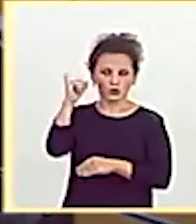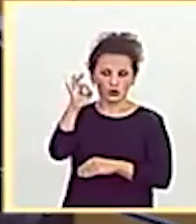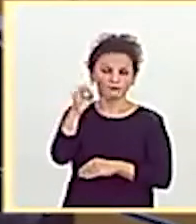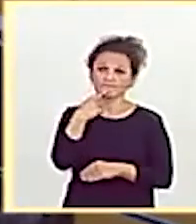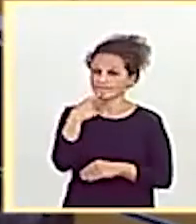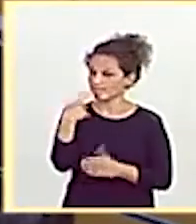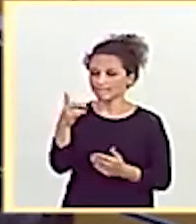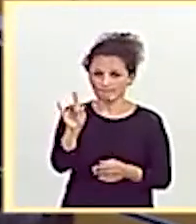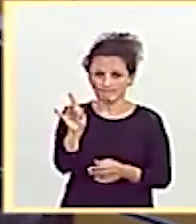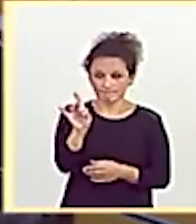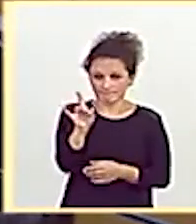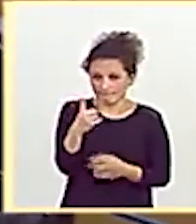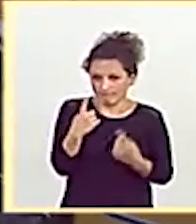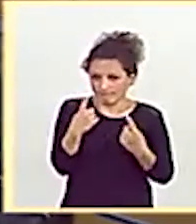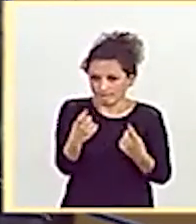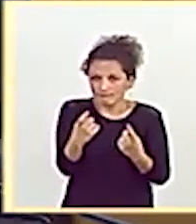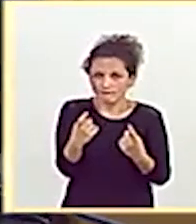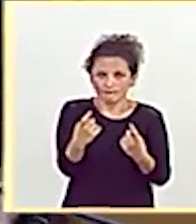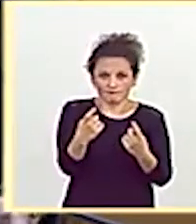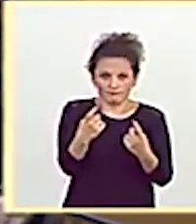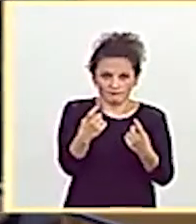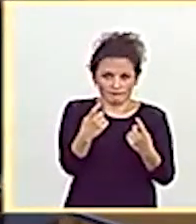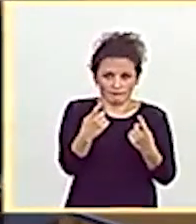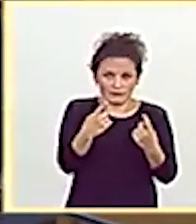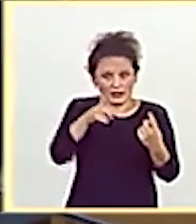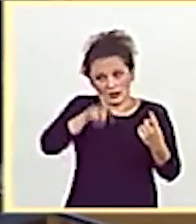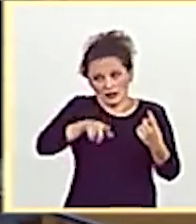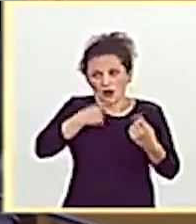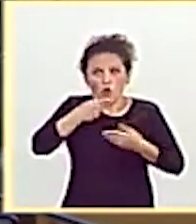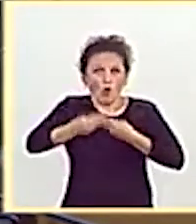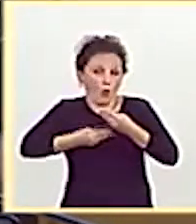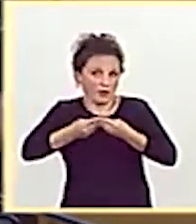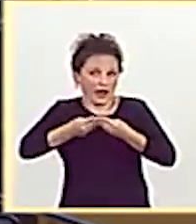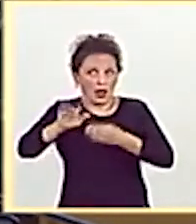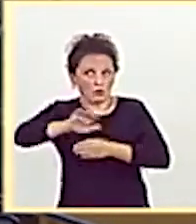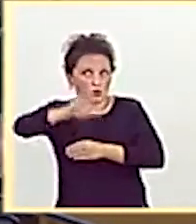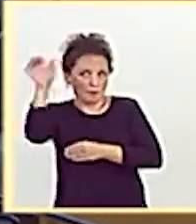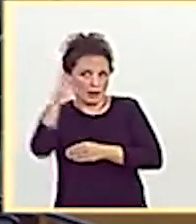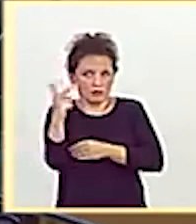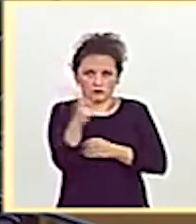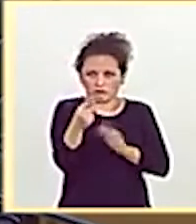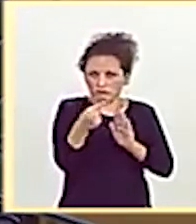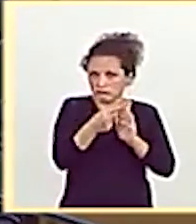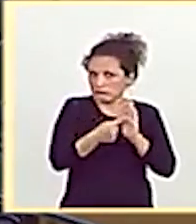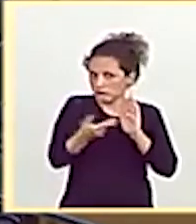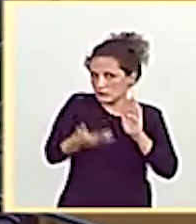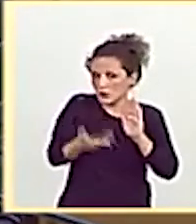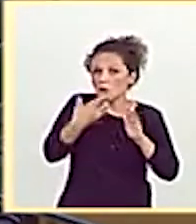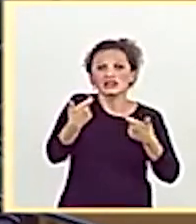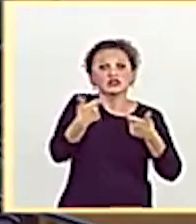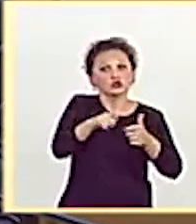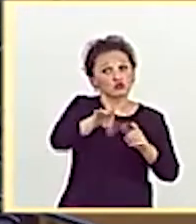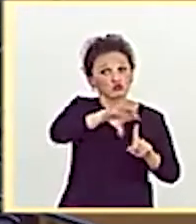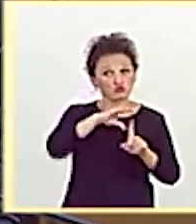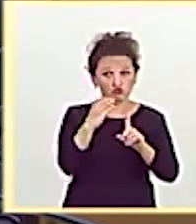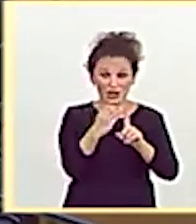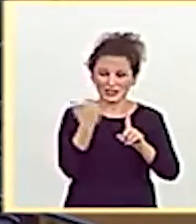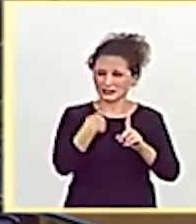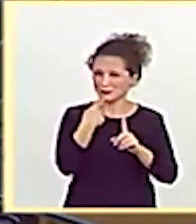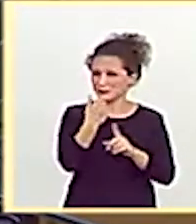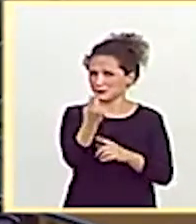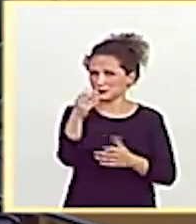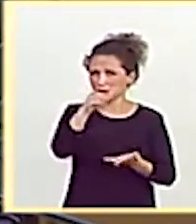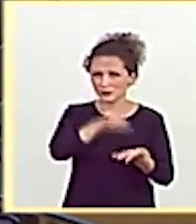la financiación como de la visibilidad de la obra europea, dos de las claves de esta directiva. El sector cultural, como hemos manifestado en diversas ocasiones,